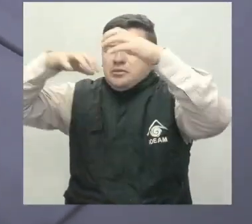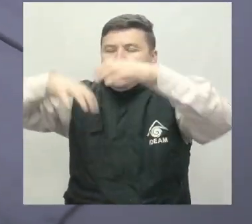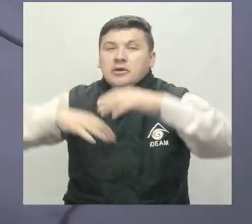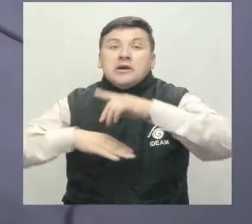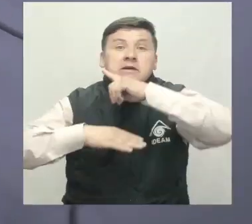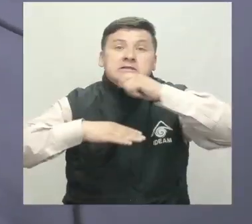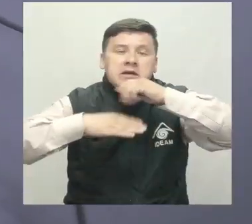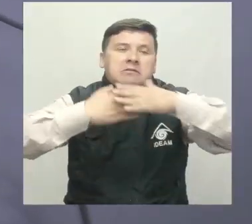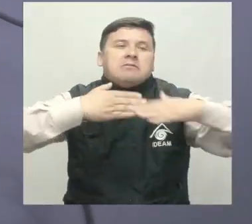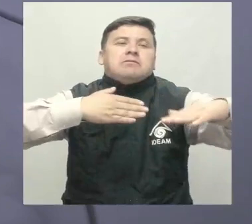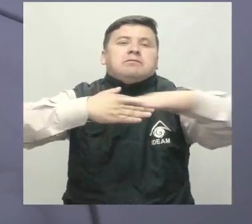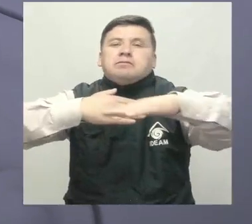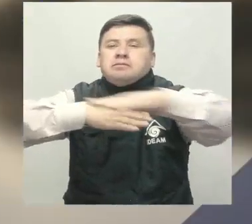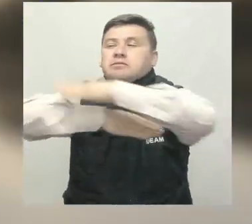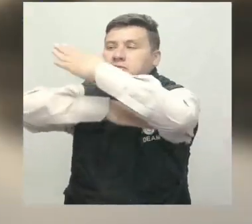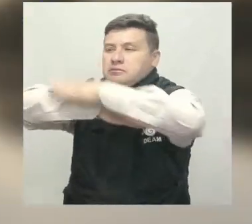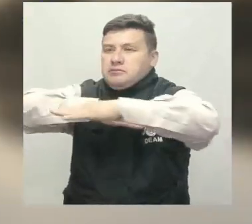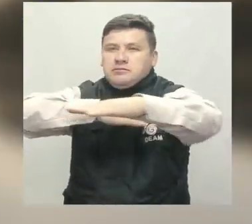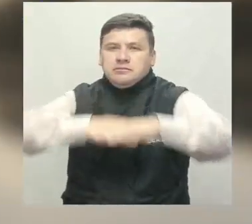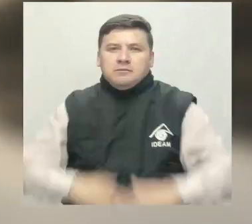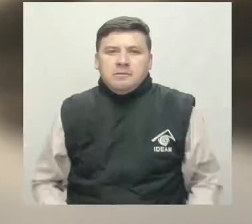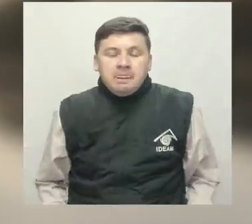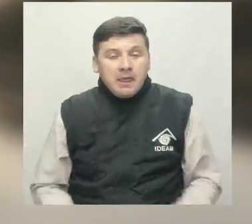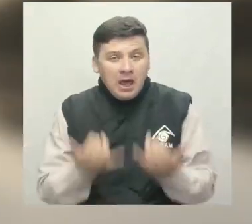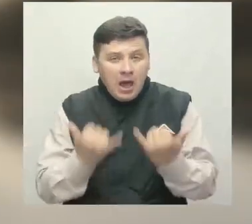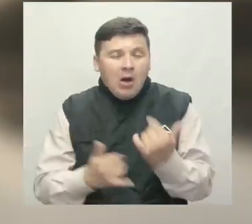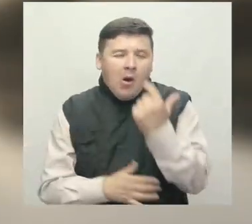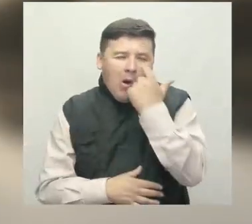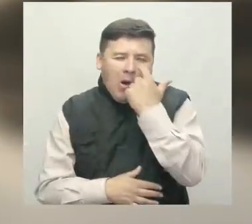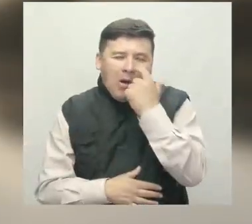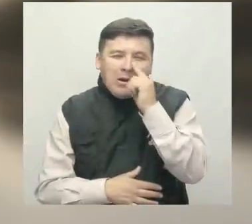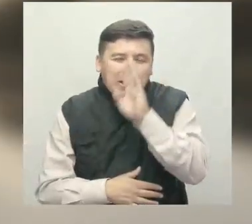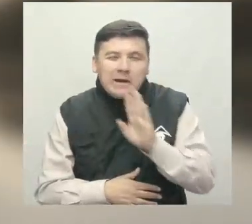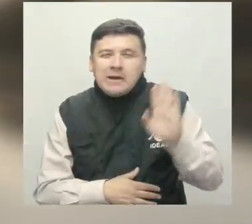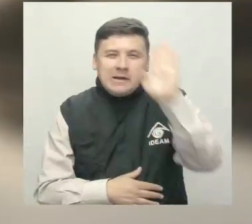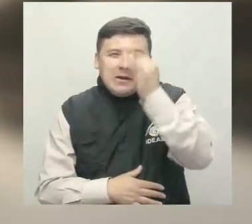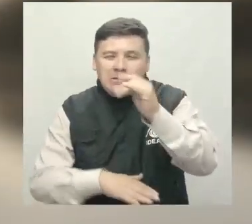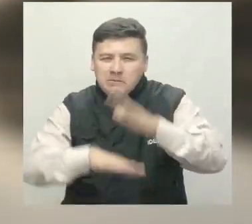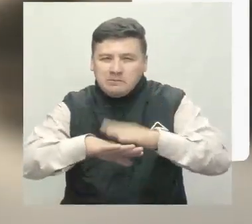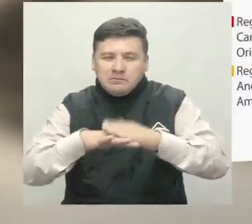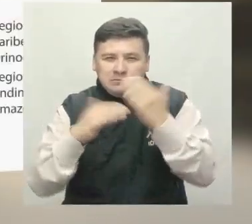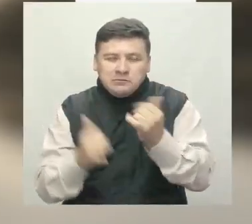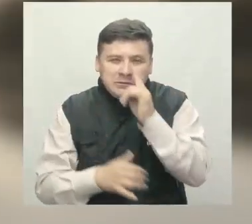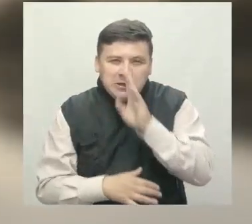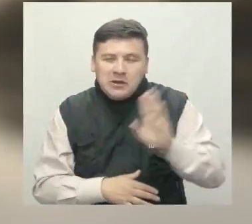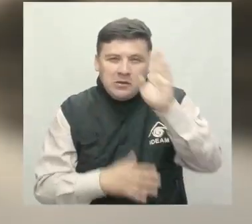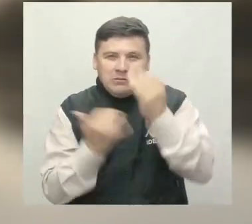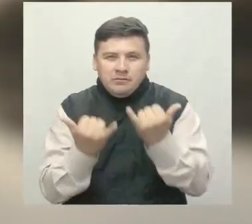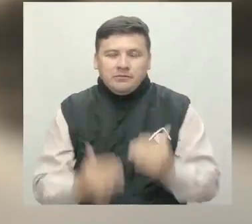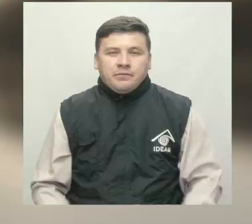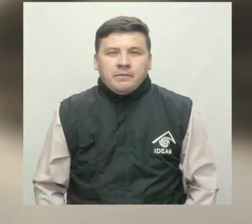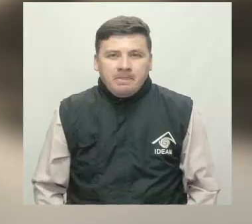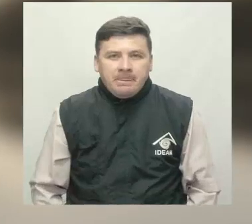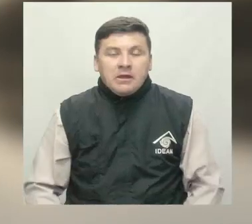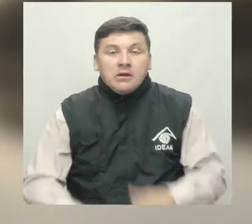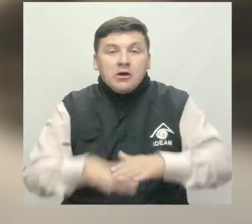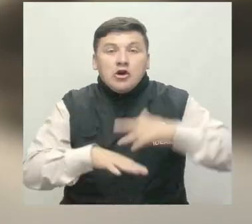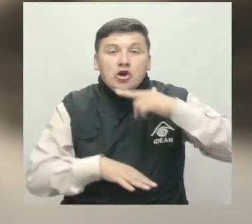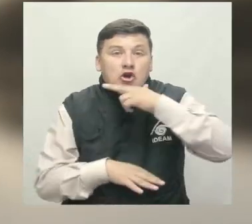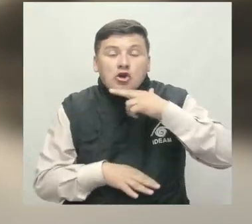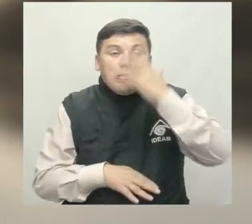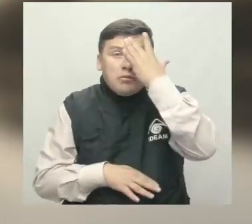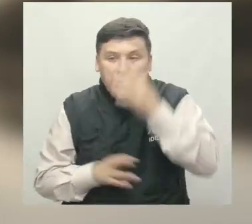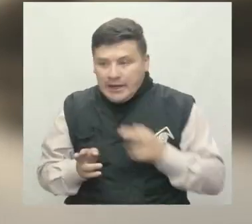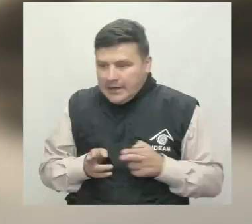seco en el resto del área metropolitana. Ahora, mucha atención a las principales alertas para hoy a nivel nacional. Alerta roja por